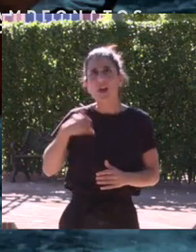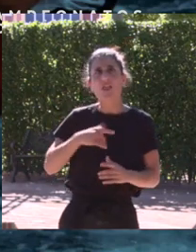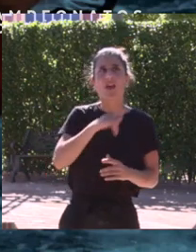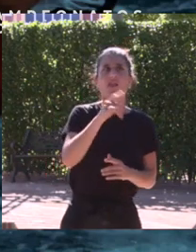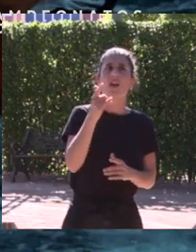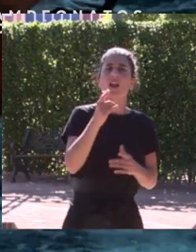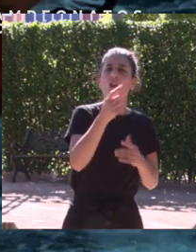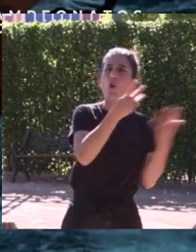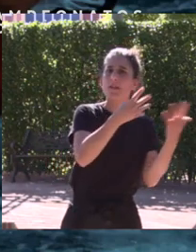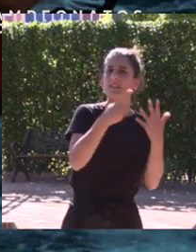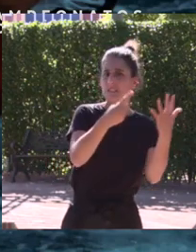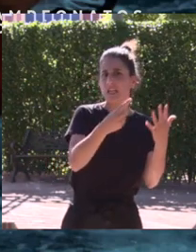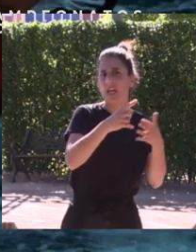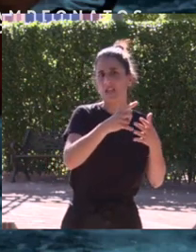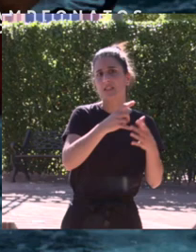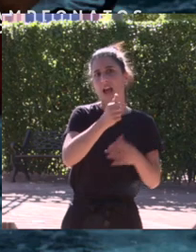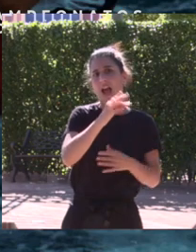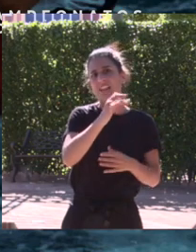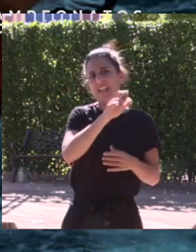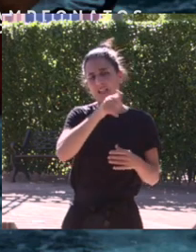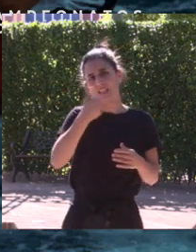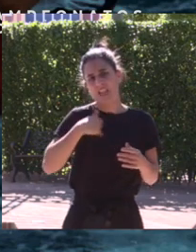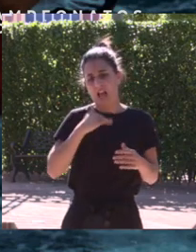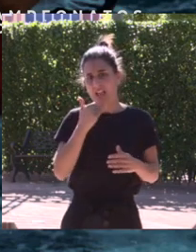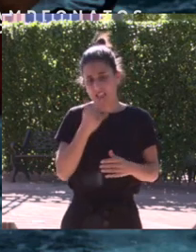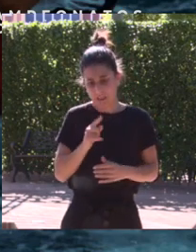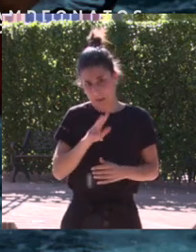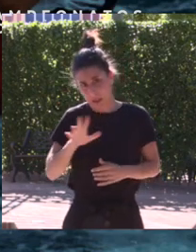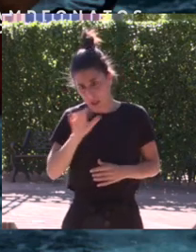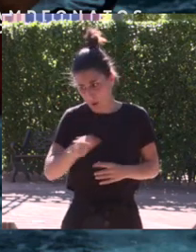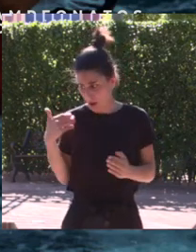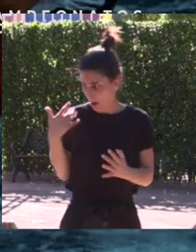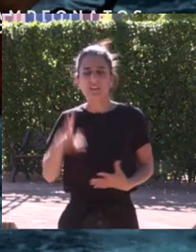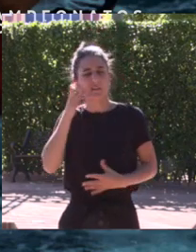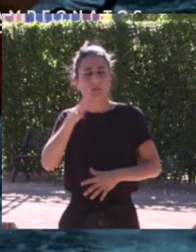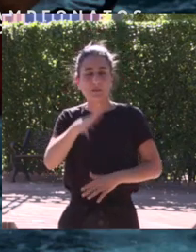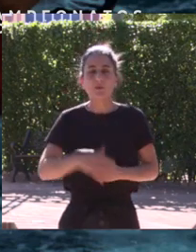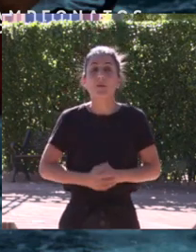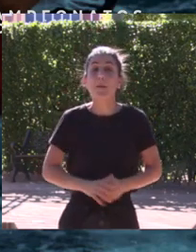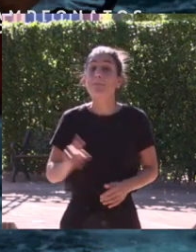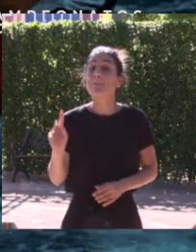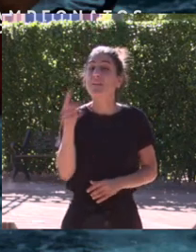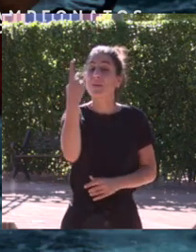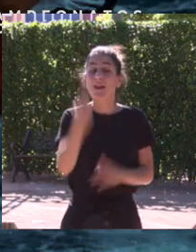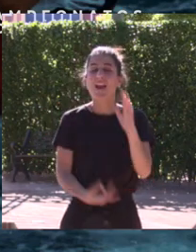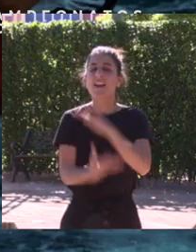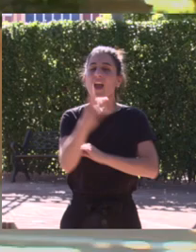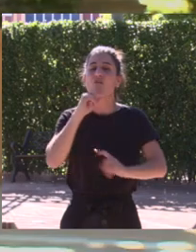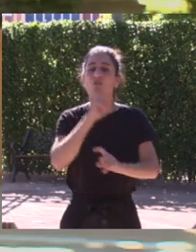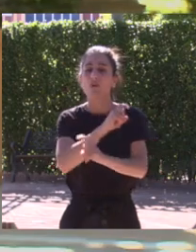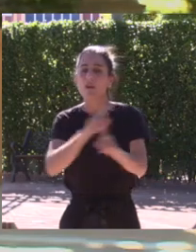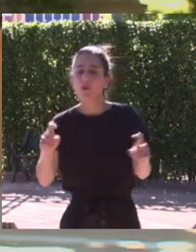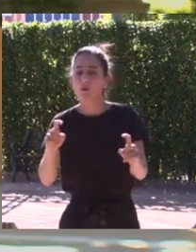los Juegos de Atlanta 96 pues ya casi casi 25 años. Fui la primera en crear una fundación,